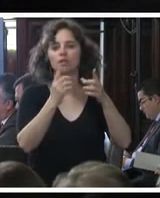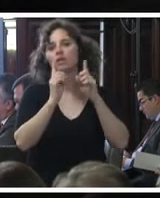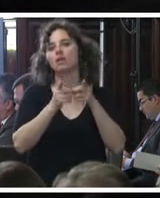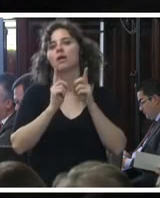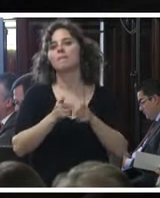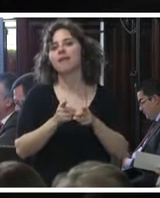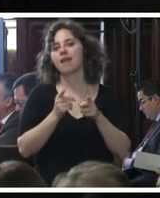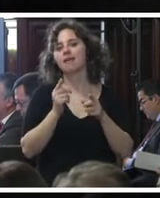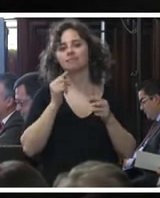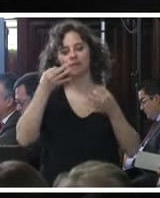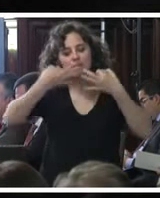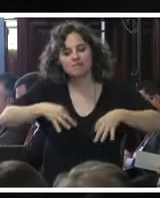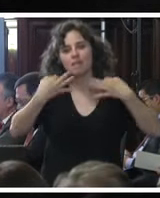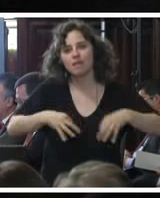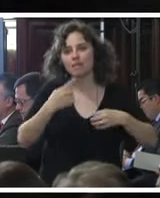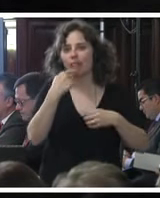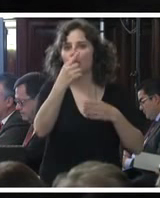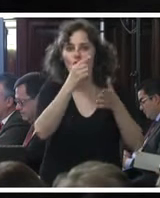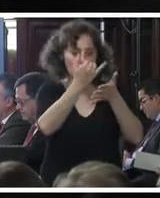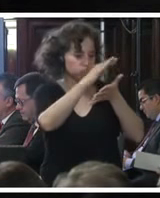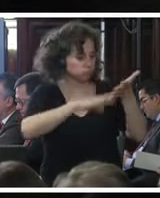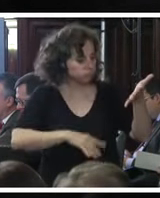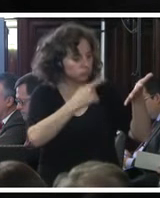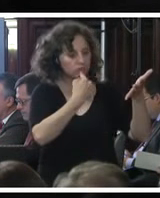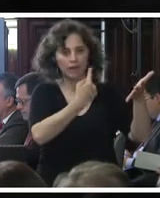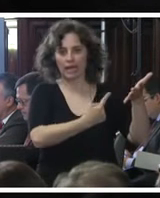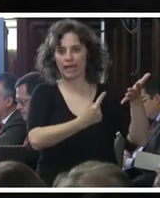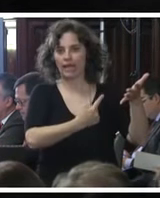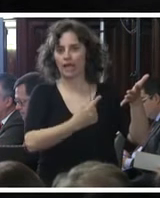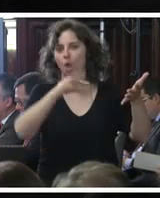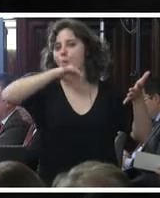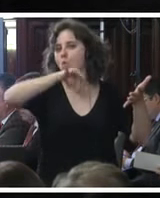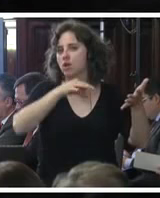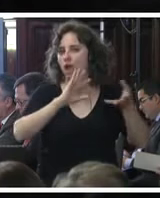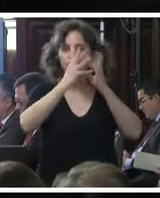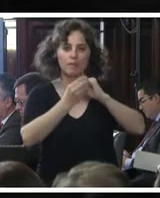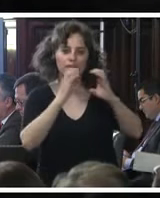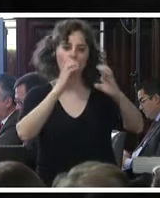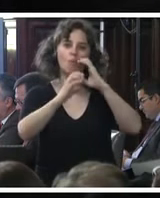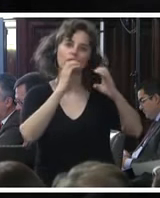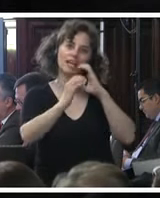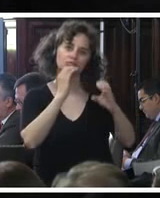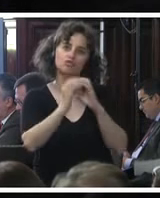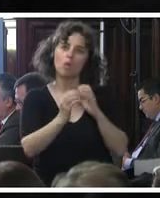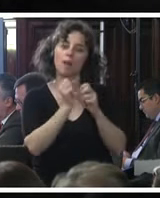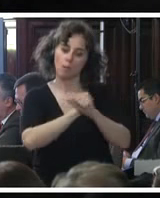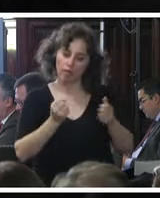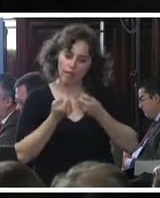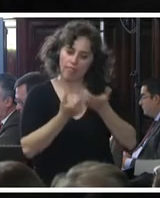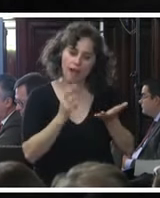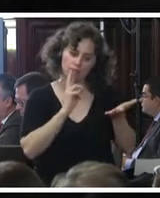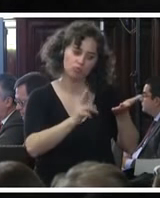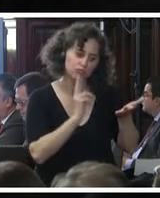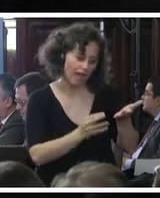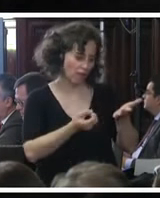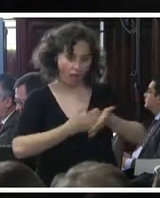enfáticamente se dijo en el comunicado de que el único canal de comunicación para dar los resultados y avances